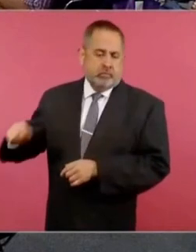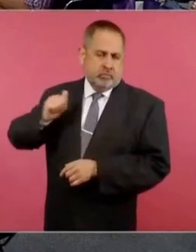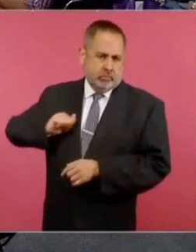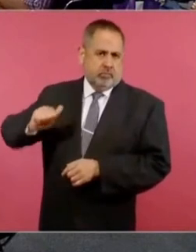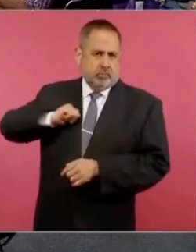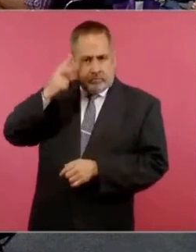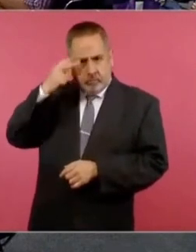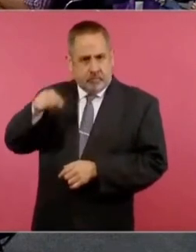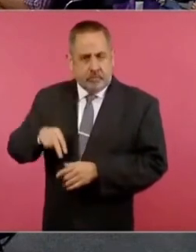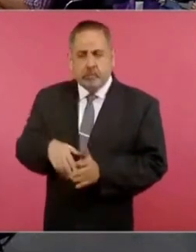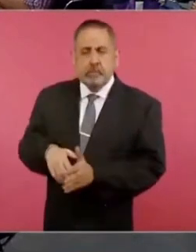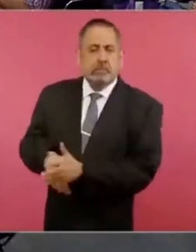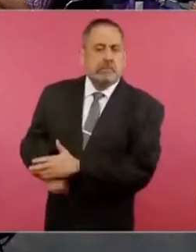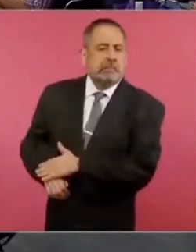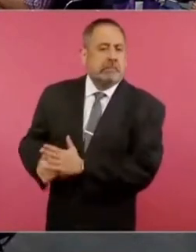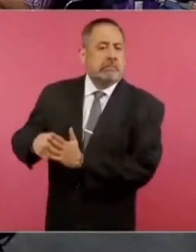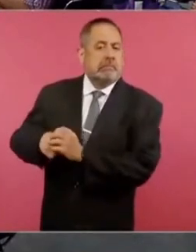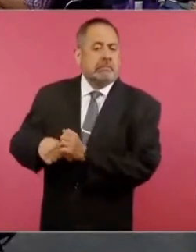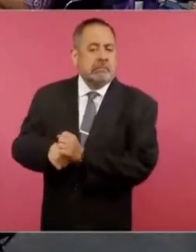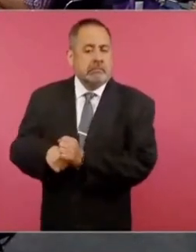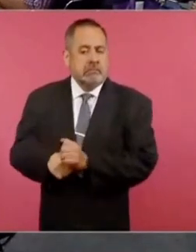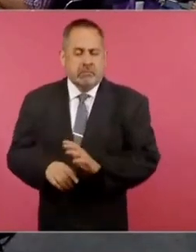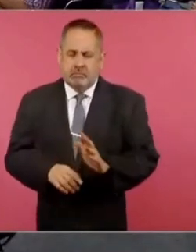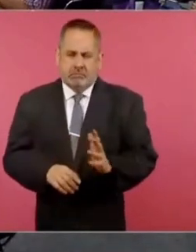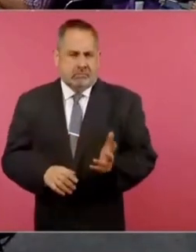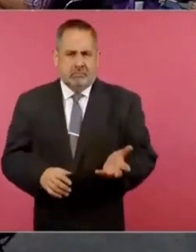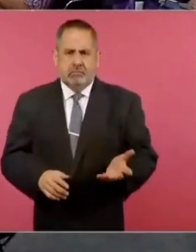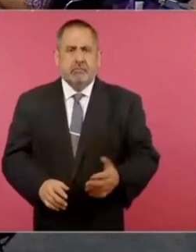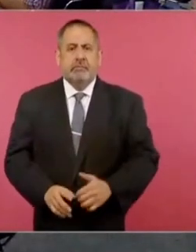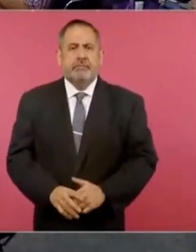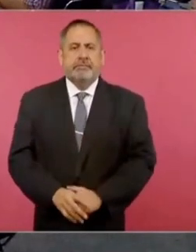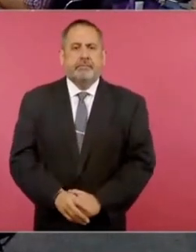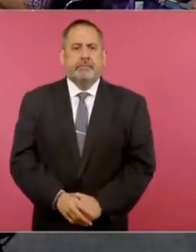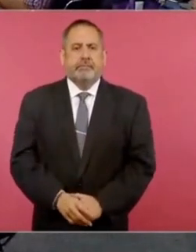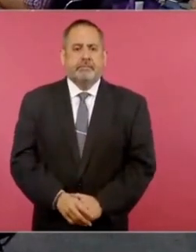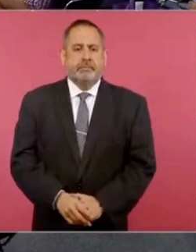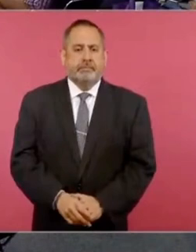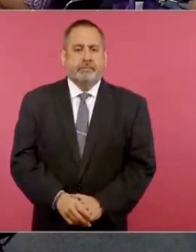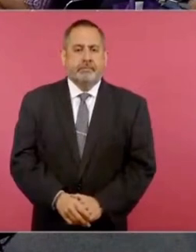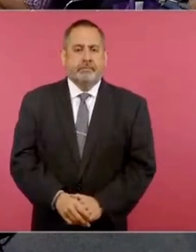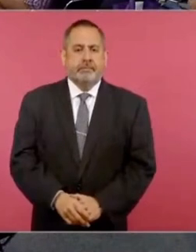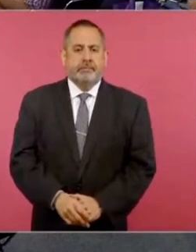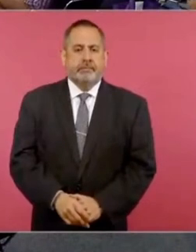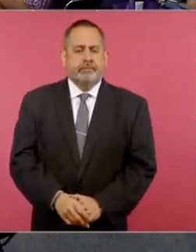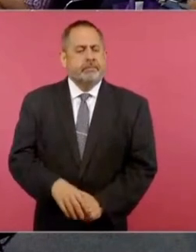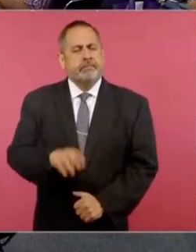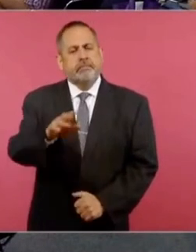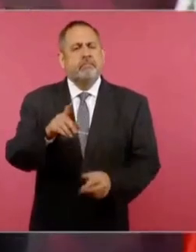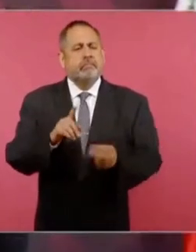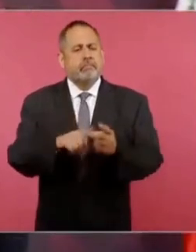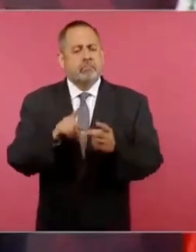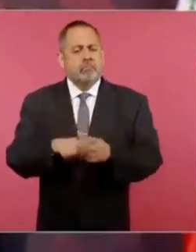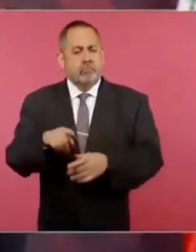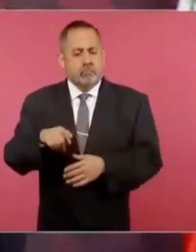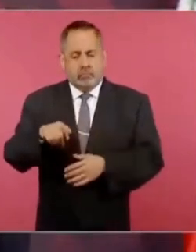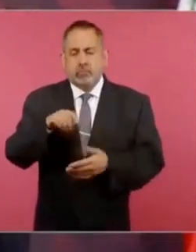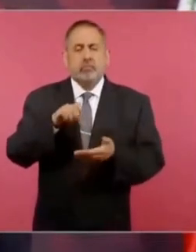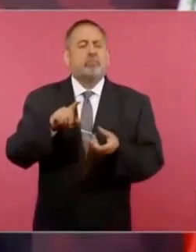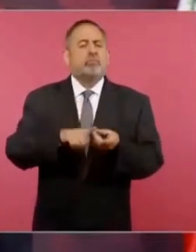porque ¿dónde tenemos consumo